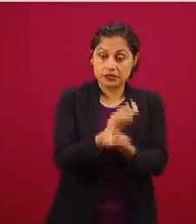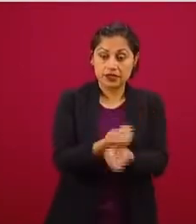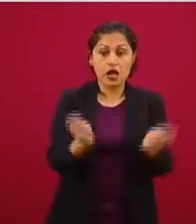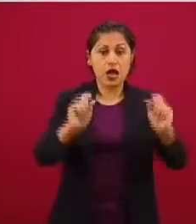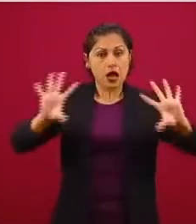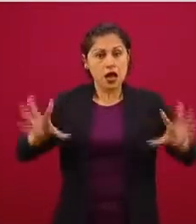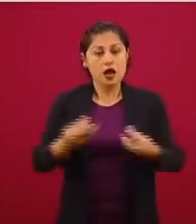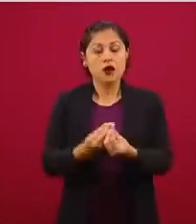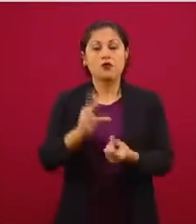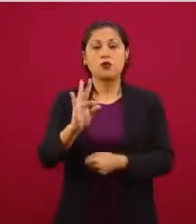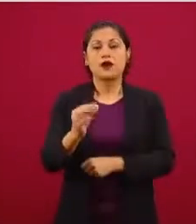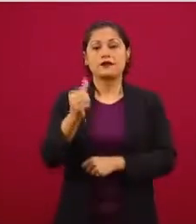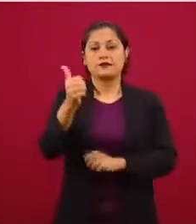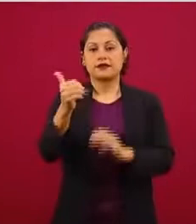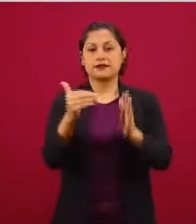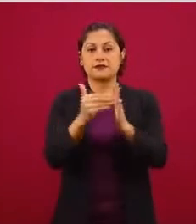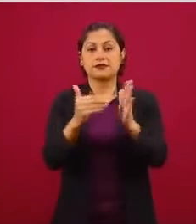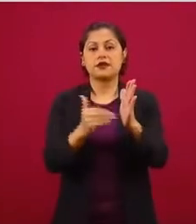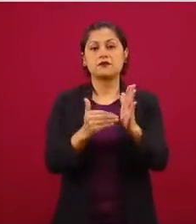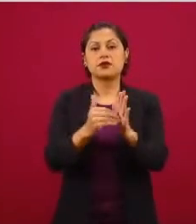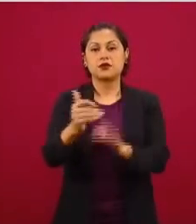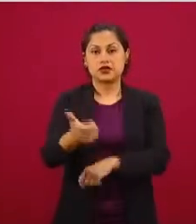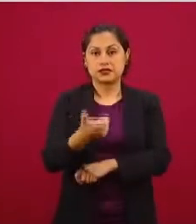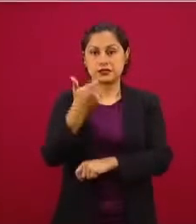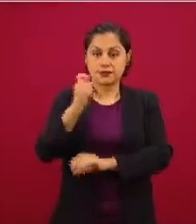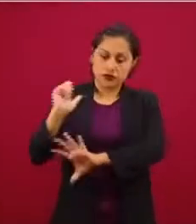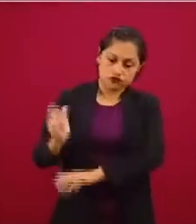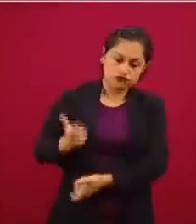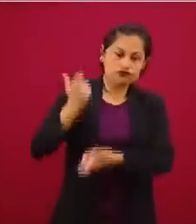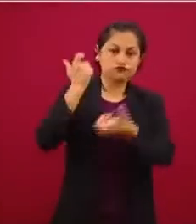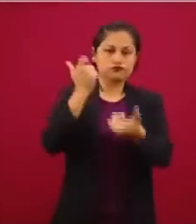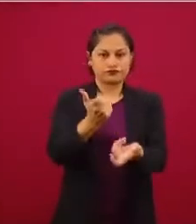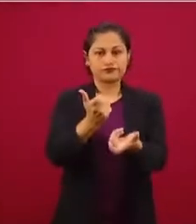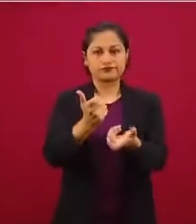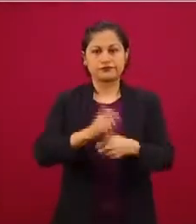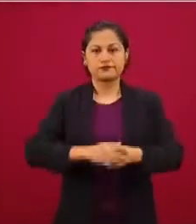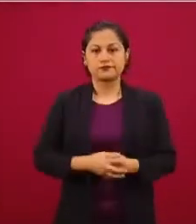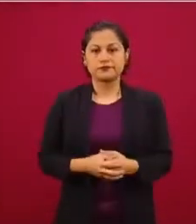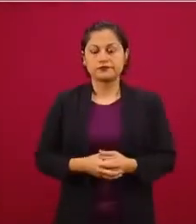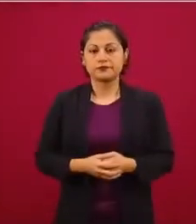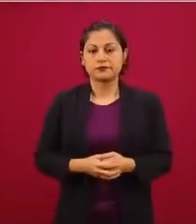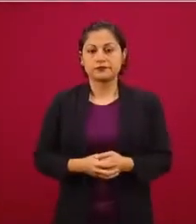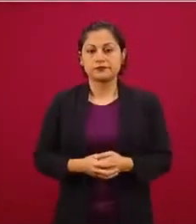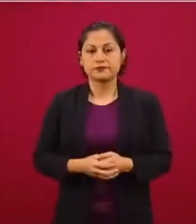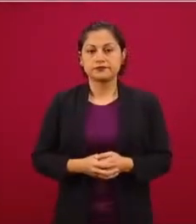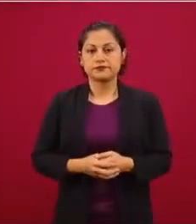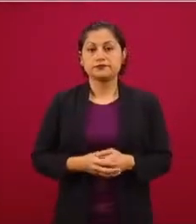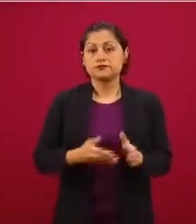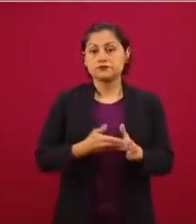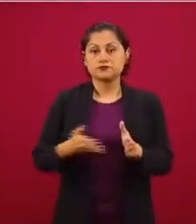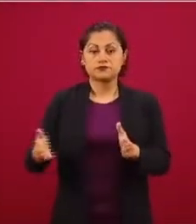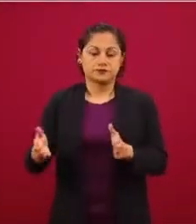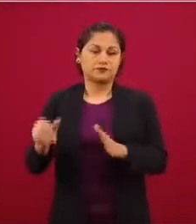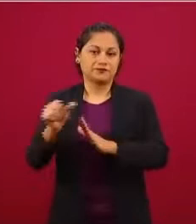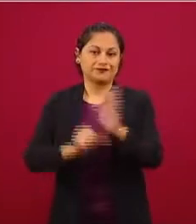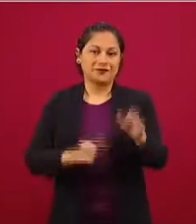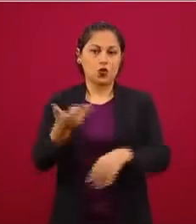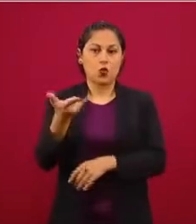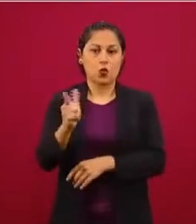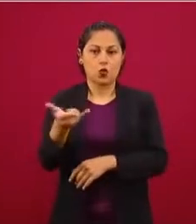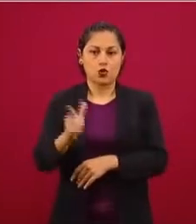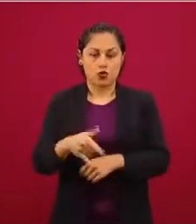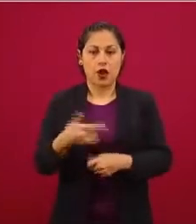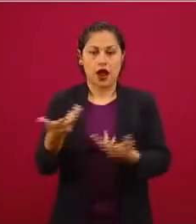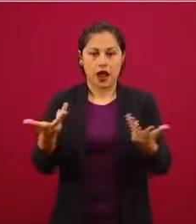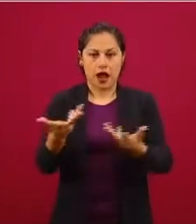46 mil millones de pesos de inversión que se realizará durante el mes de julio. El día de ayer,